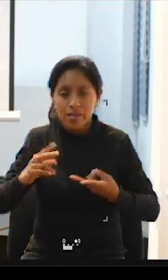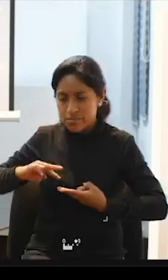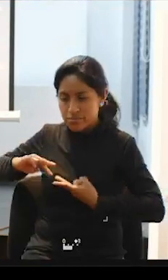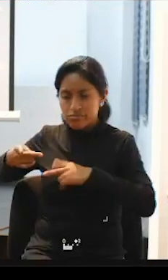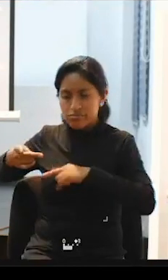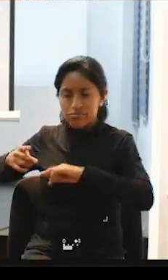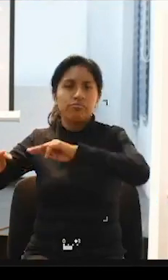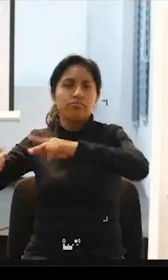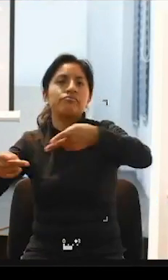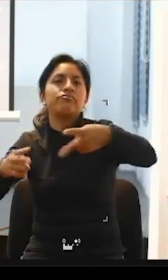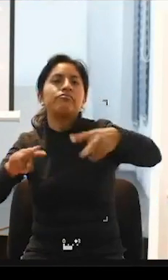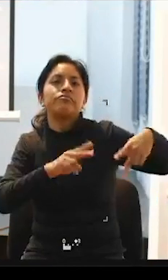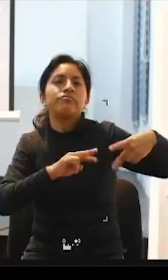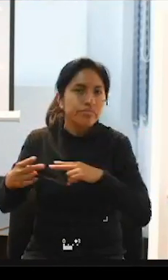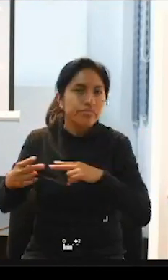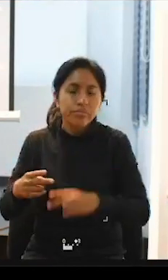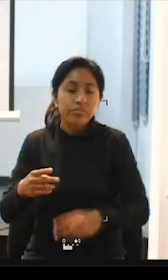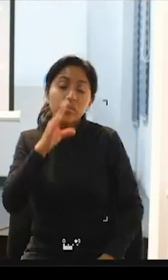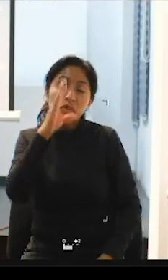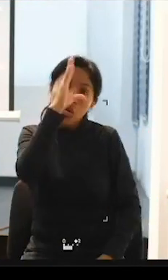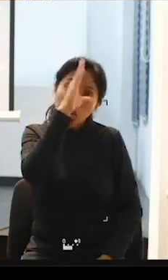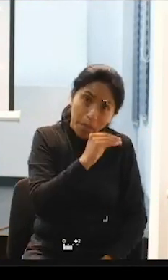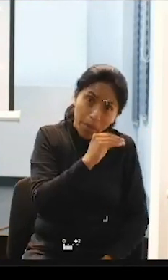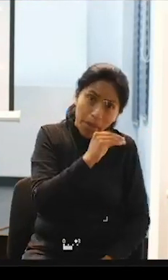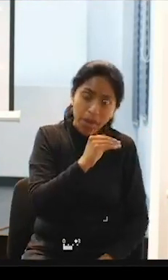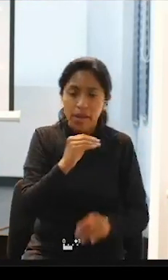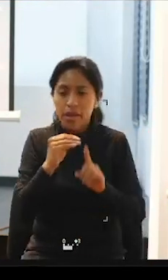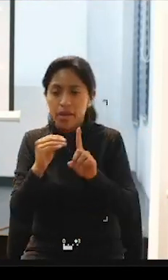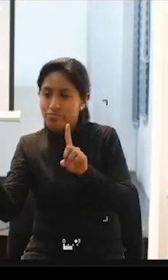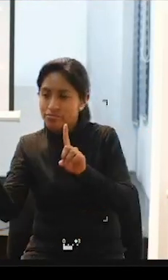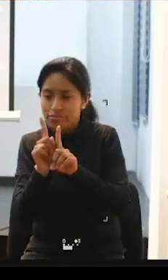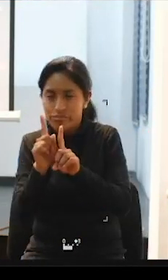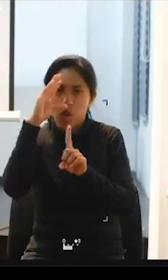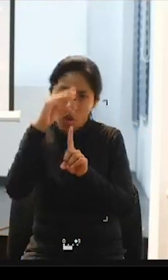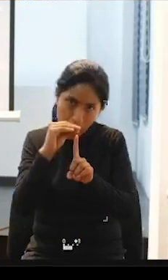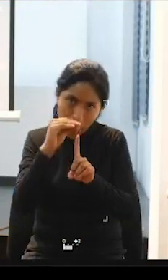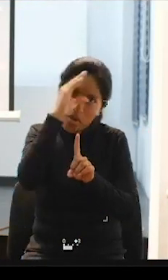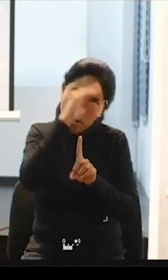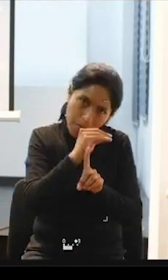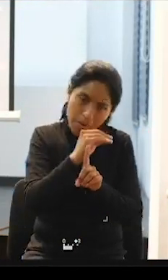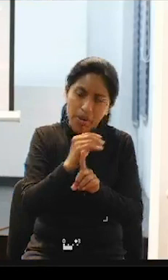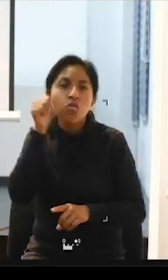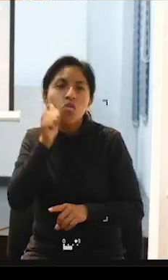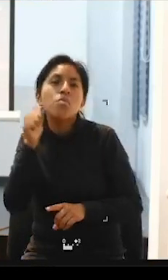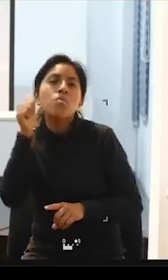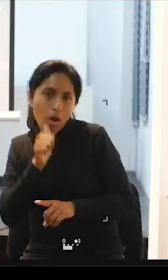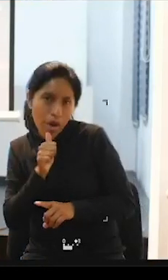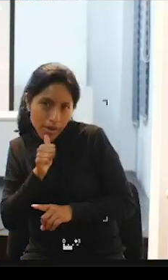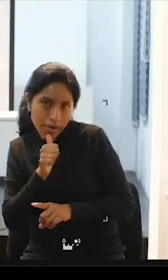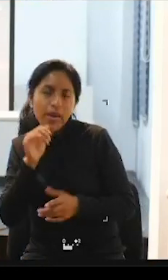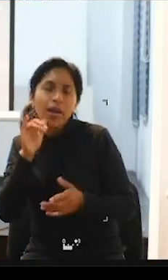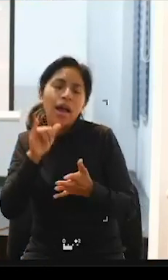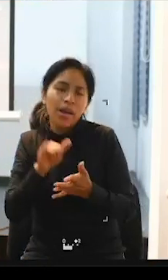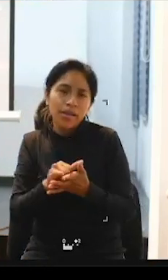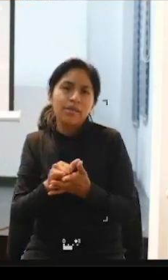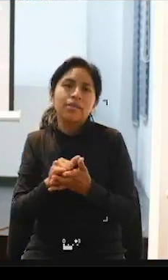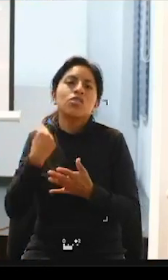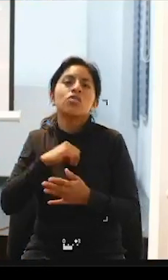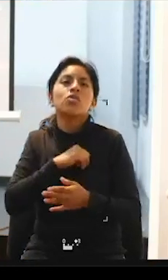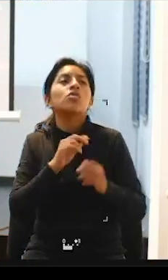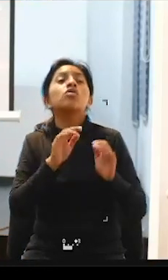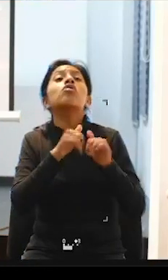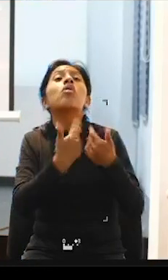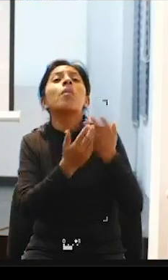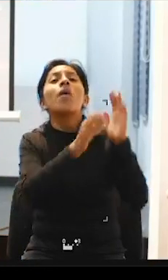hombres asisten a hombres mujeres a mujeres porque así lo tomamos desde la modalidad japonesa